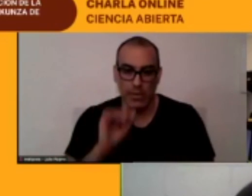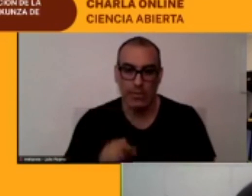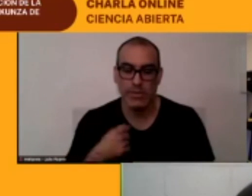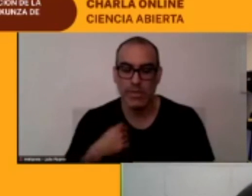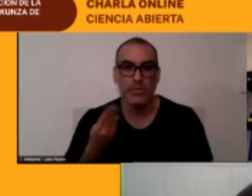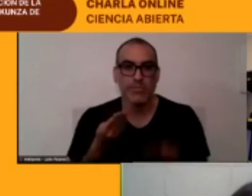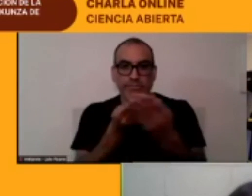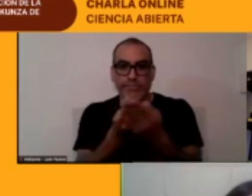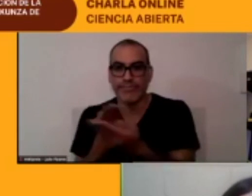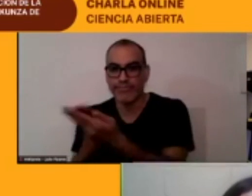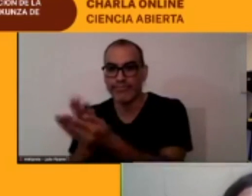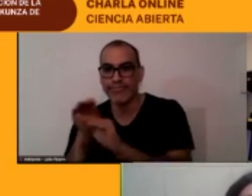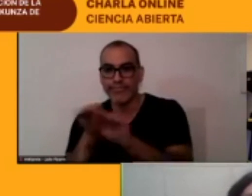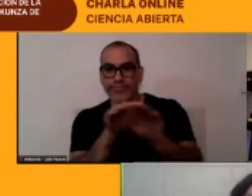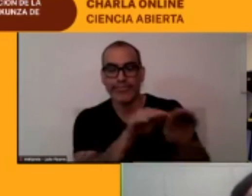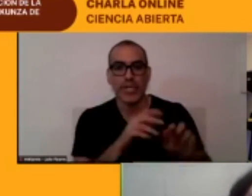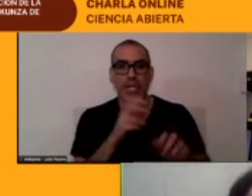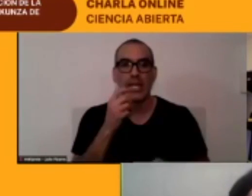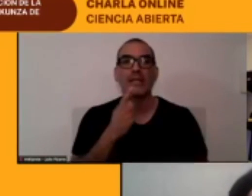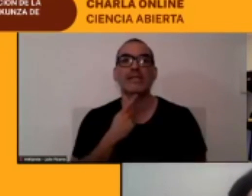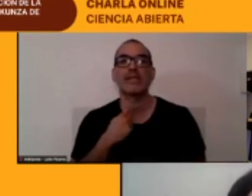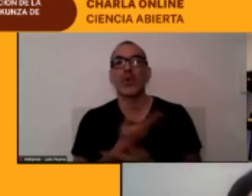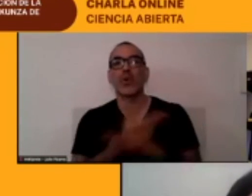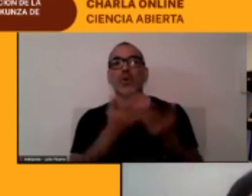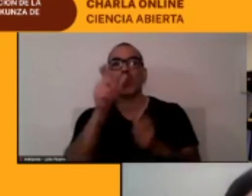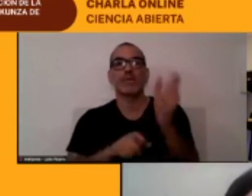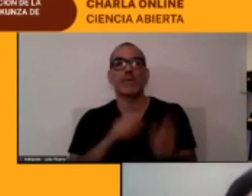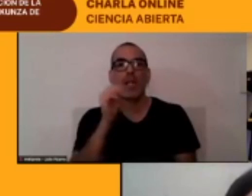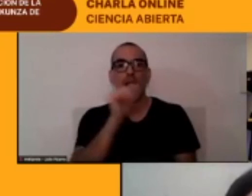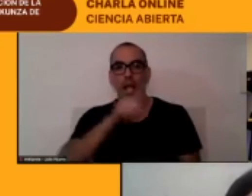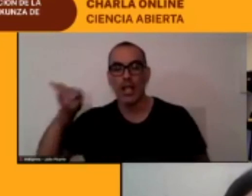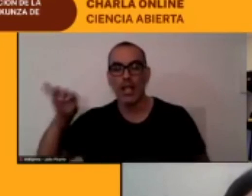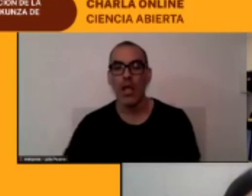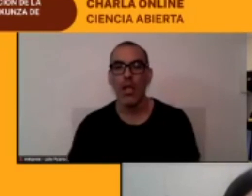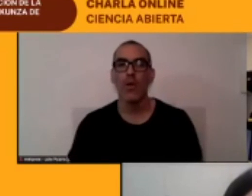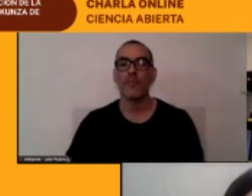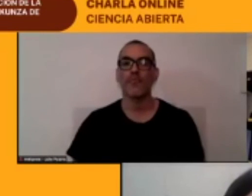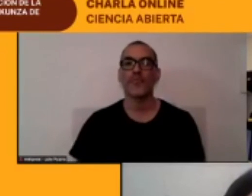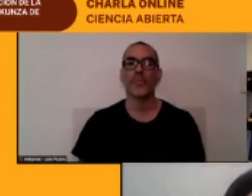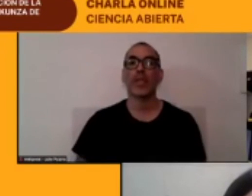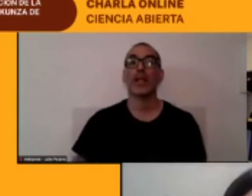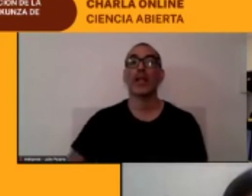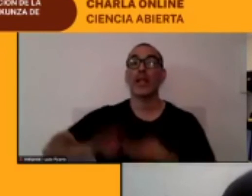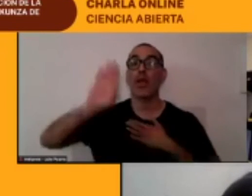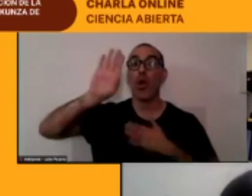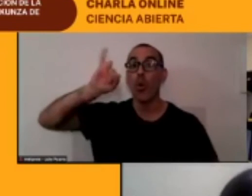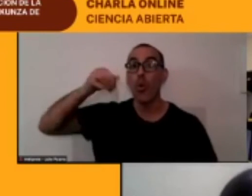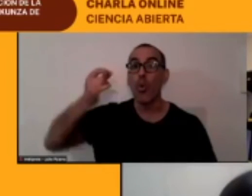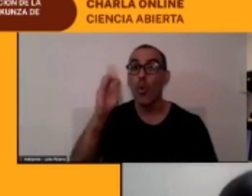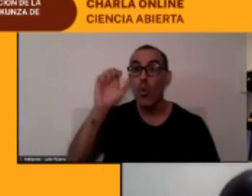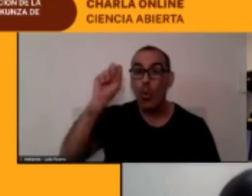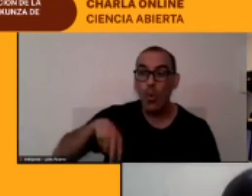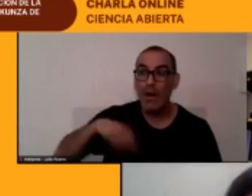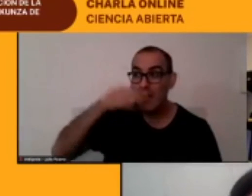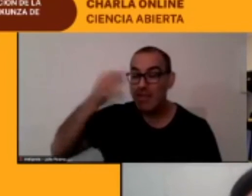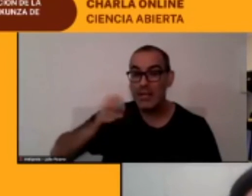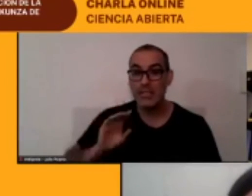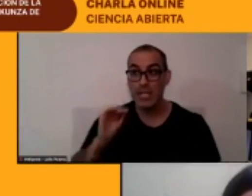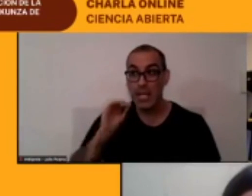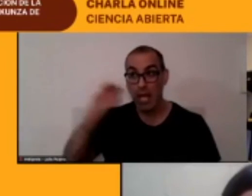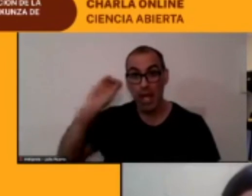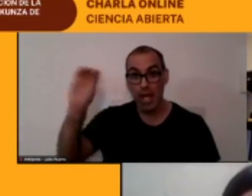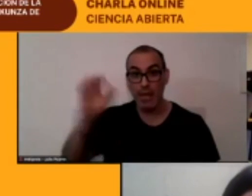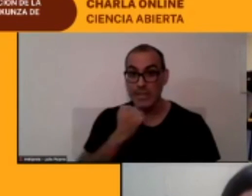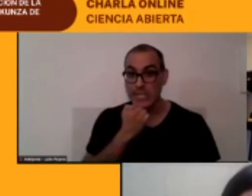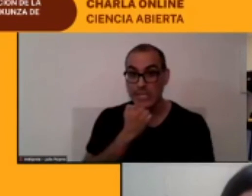lengua Juan Guillermo Rojas Muñoz nos hace un alcance súper importante nos corrige nos dice que el padre Gustavo Lefele